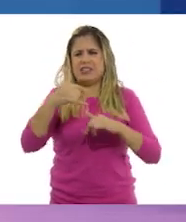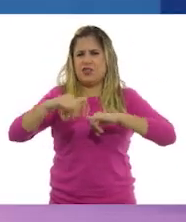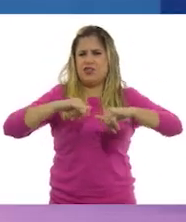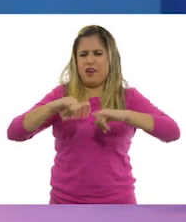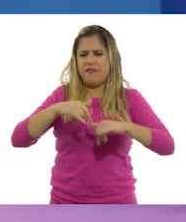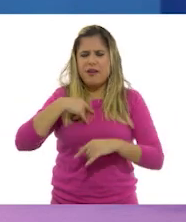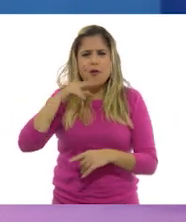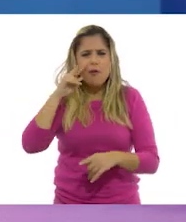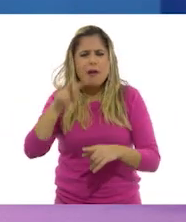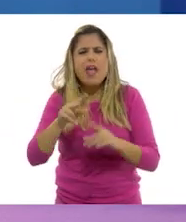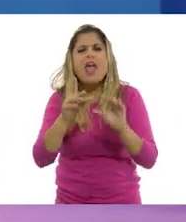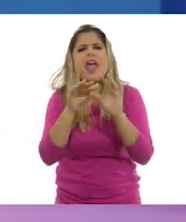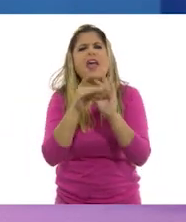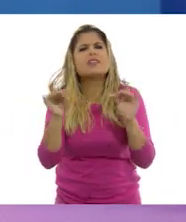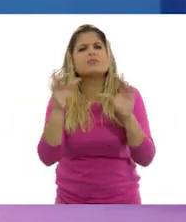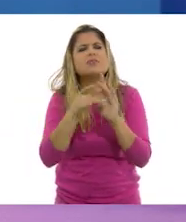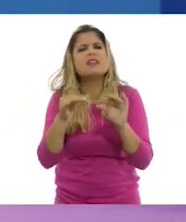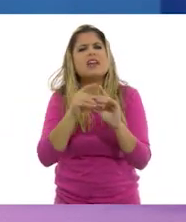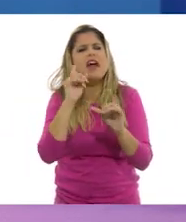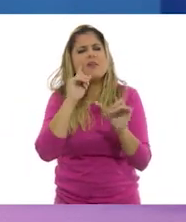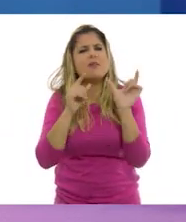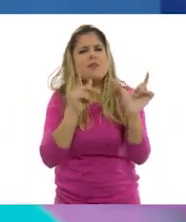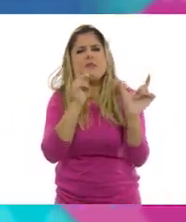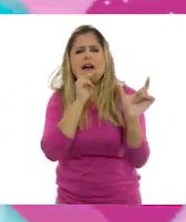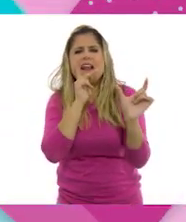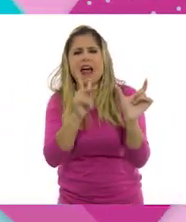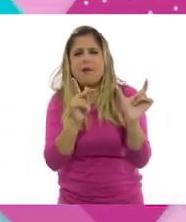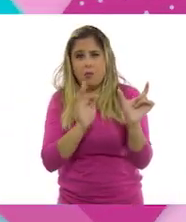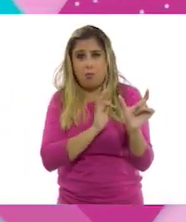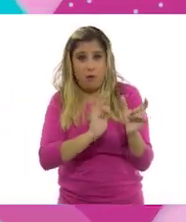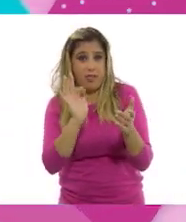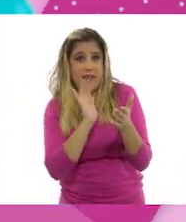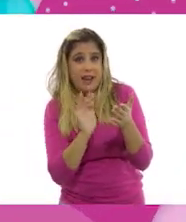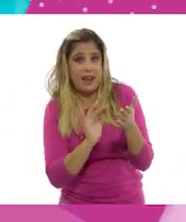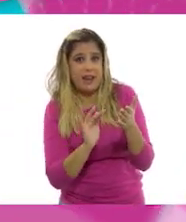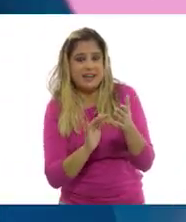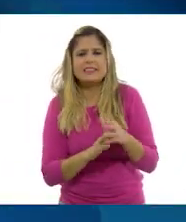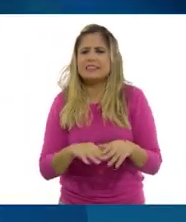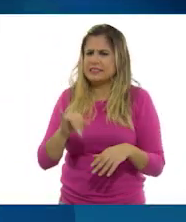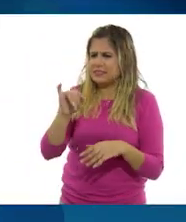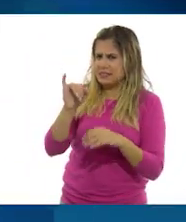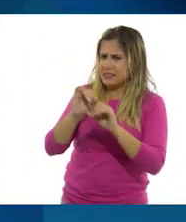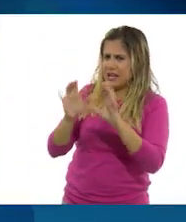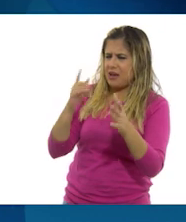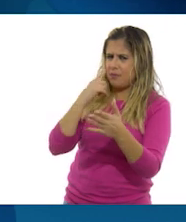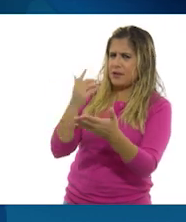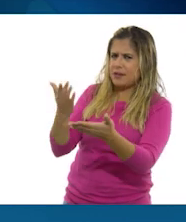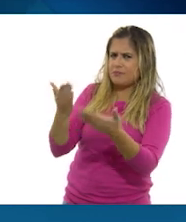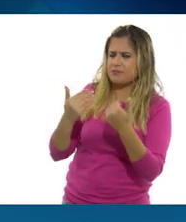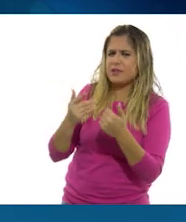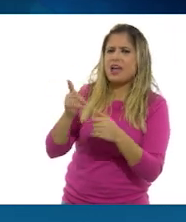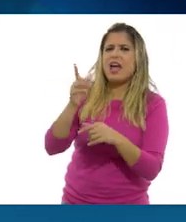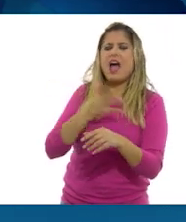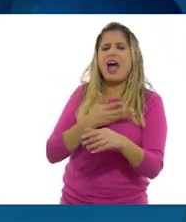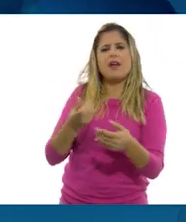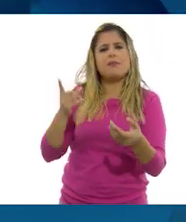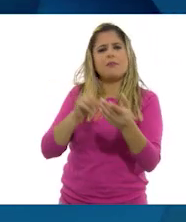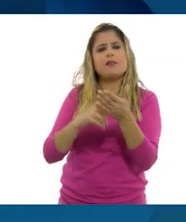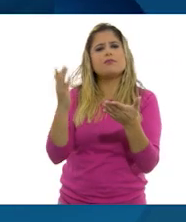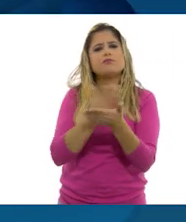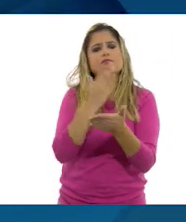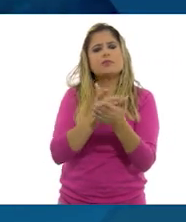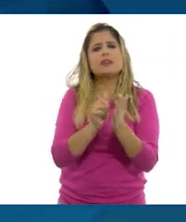encontré un concepto. ¿Lo puedo leer? Adelante. Claro que sí. ¿El cual se encuentra en la página?